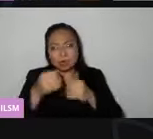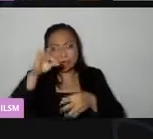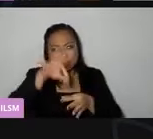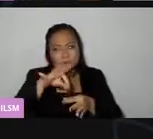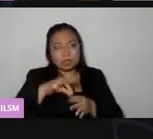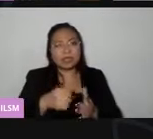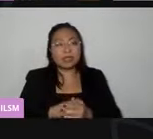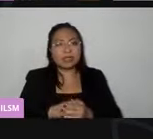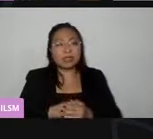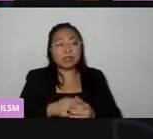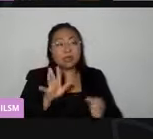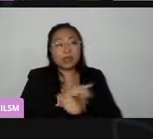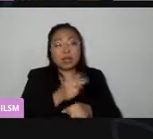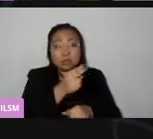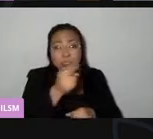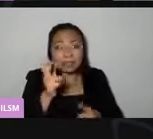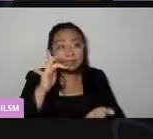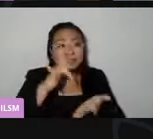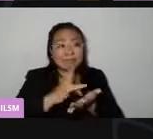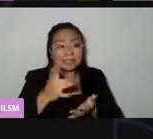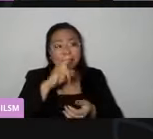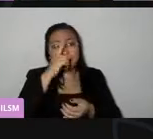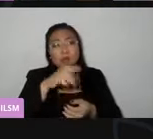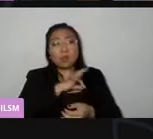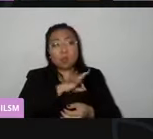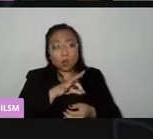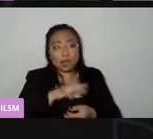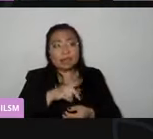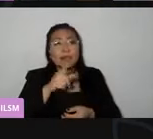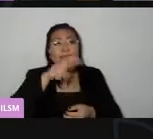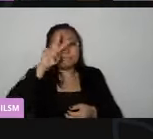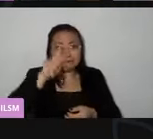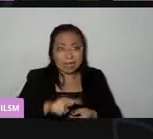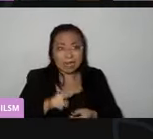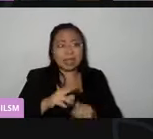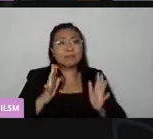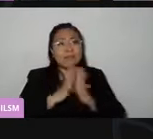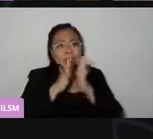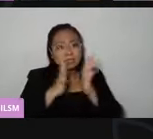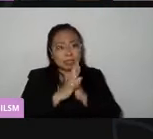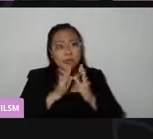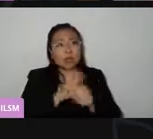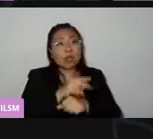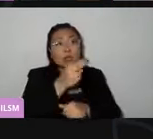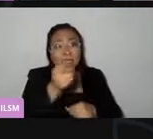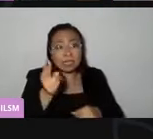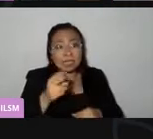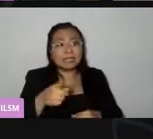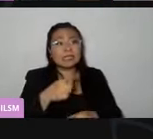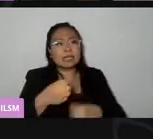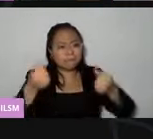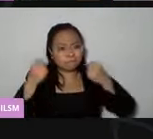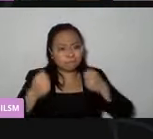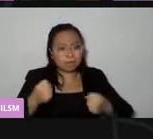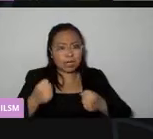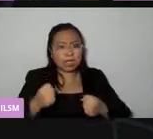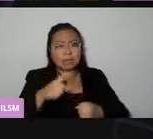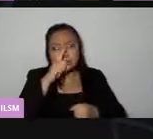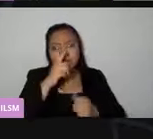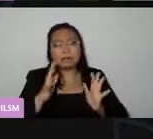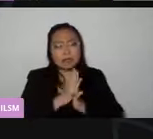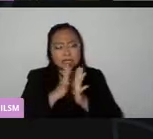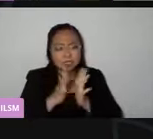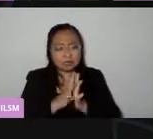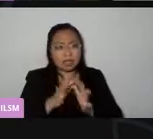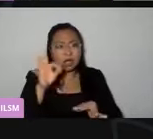ustedes, la democracia en el país no sería democracia. Ustedes fortalecen la democracia, la fortalecen con su voto y con su participación.